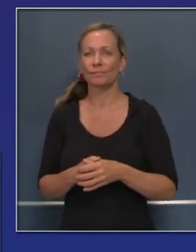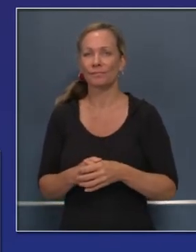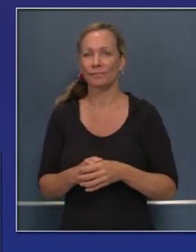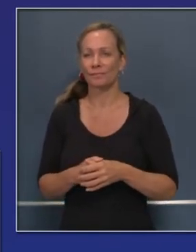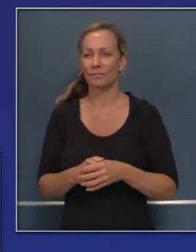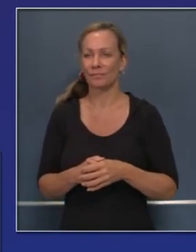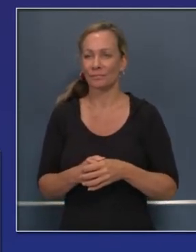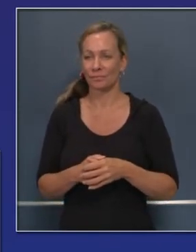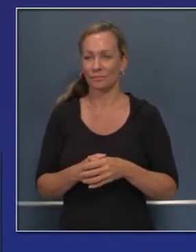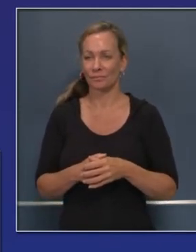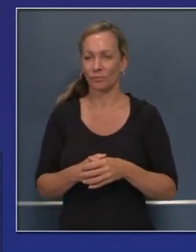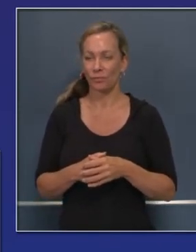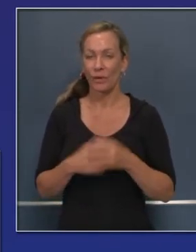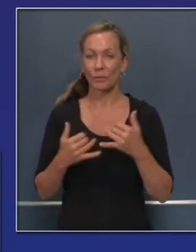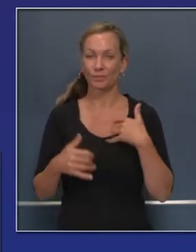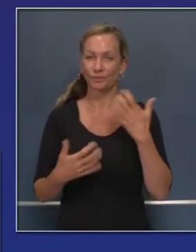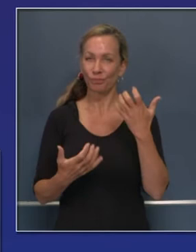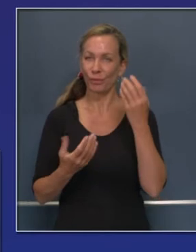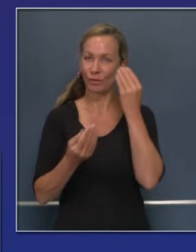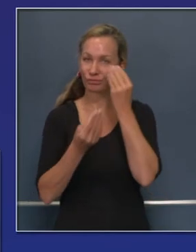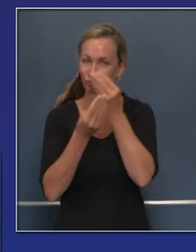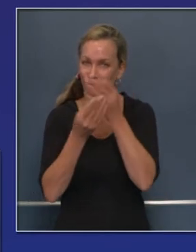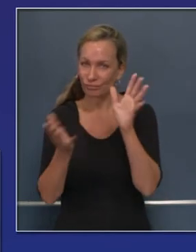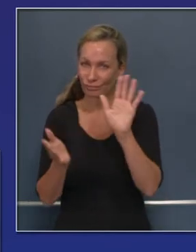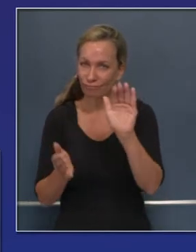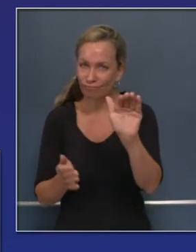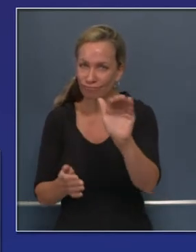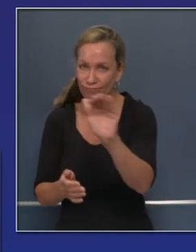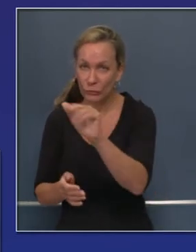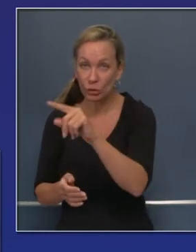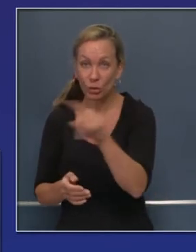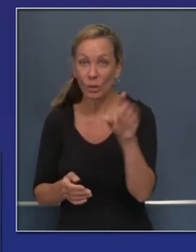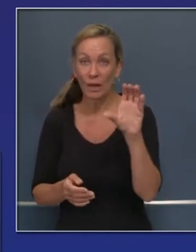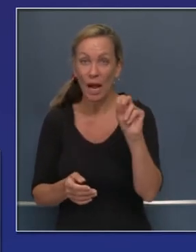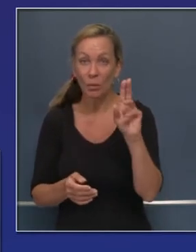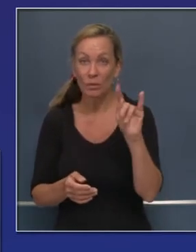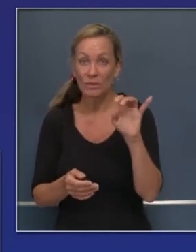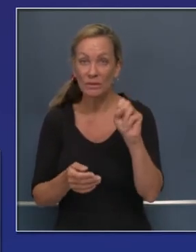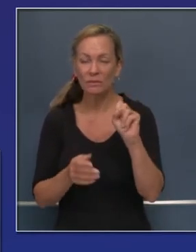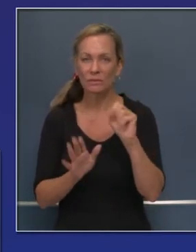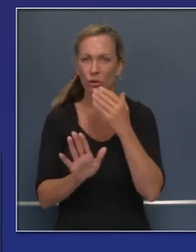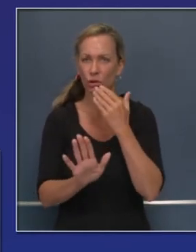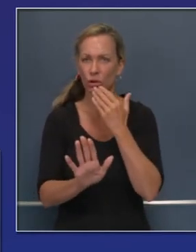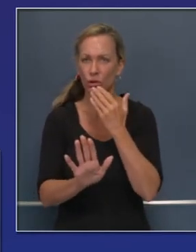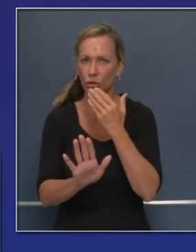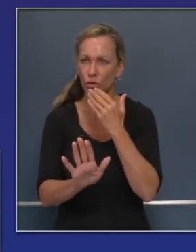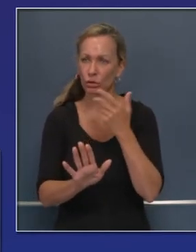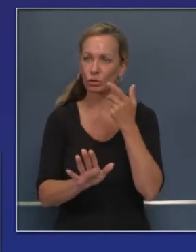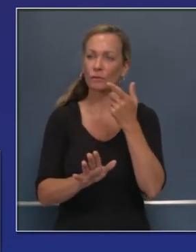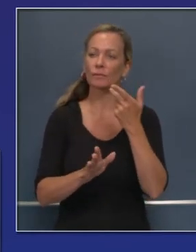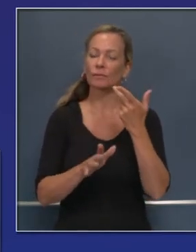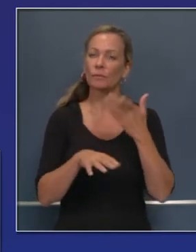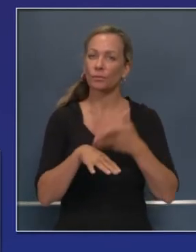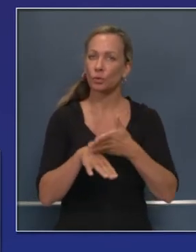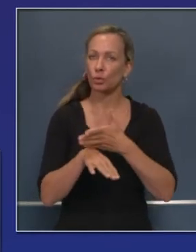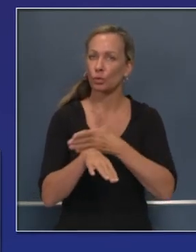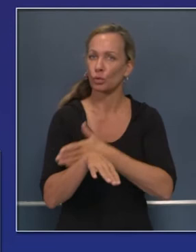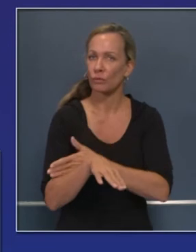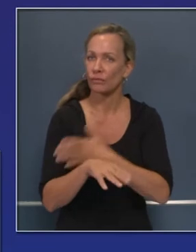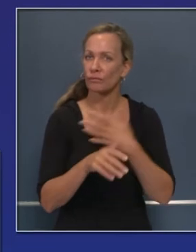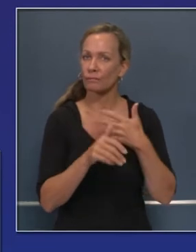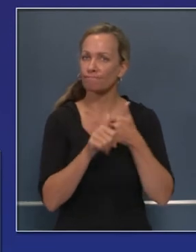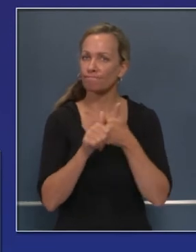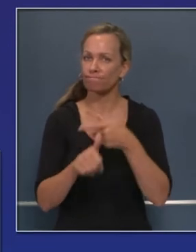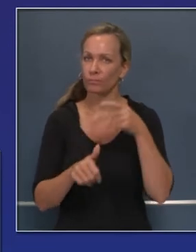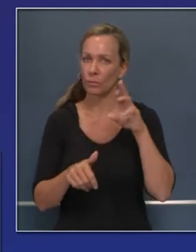Pero una vez más, esto muestra progreso a través de todo el espectro de condados en hospitalizaciones, en cuidado intensivo, en